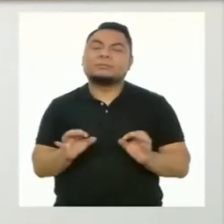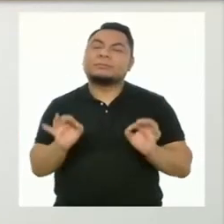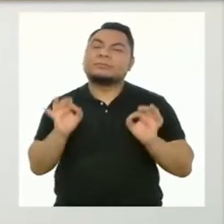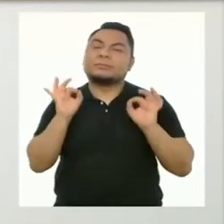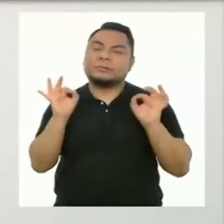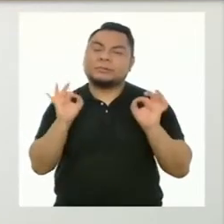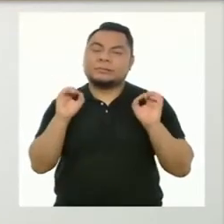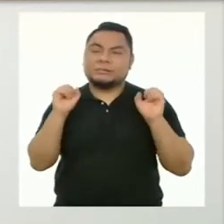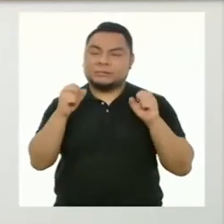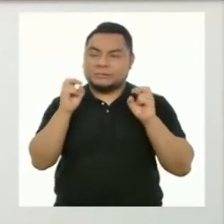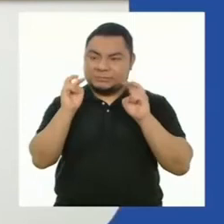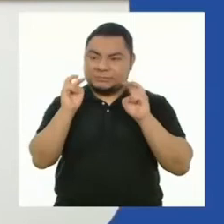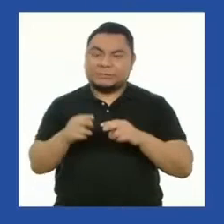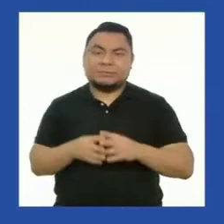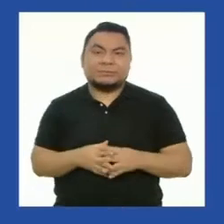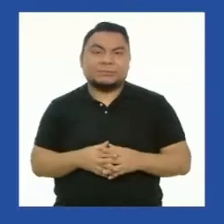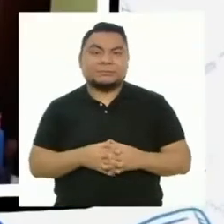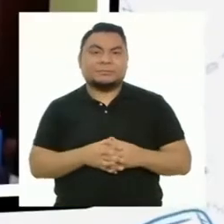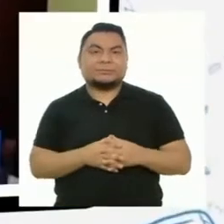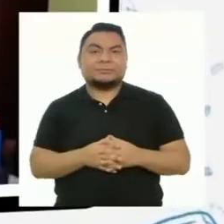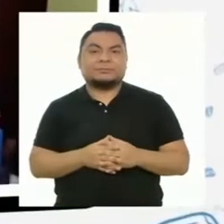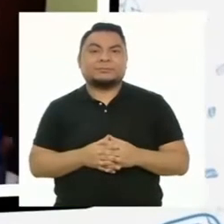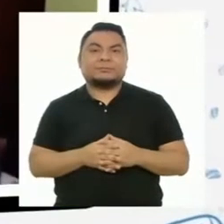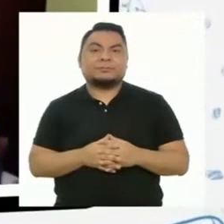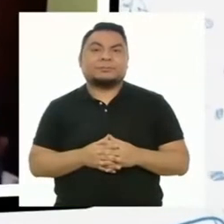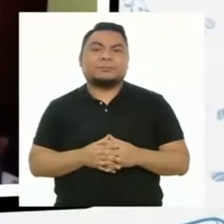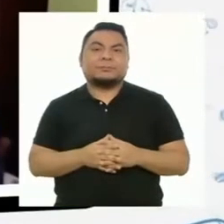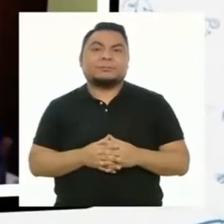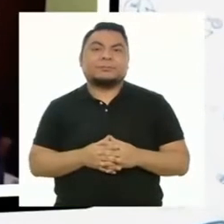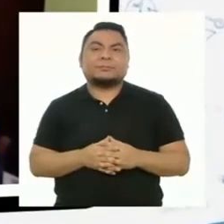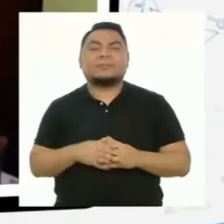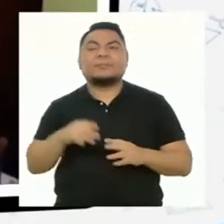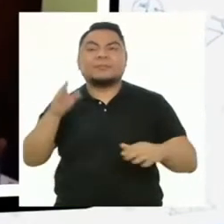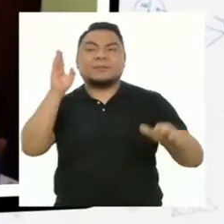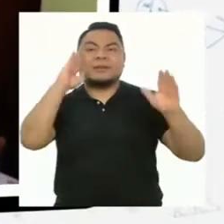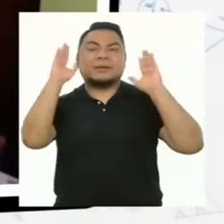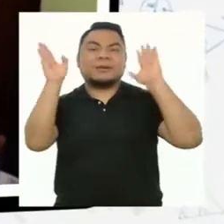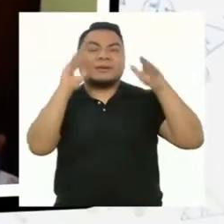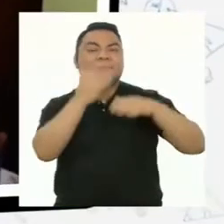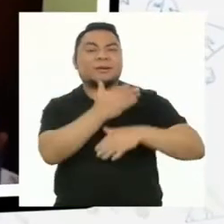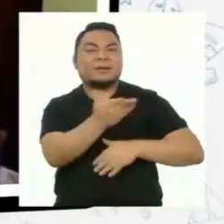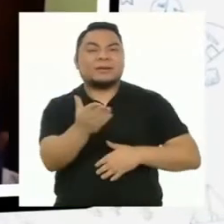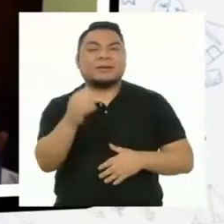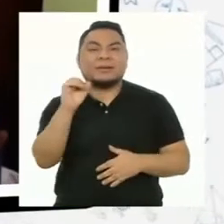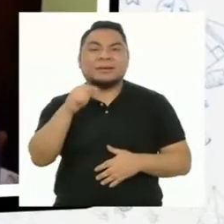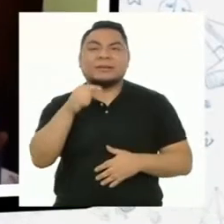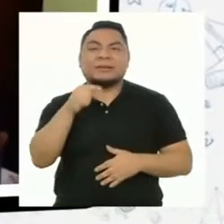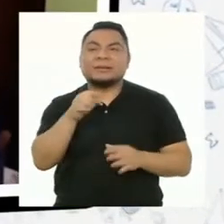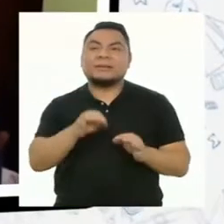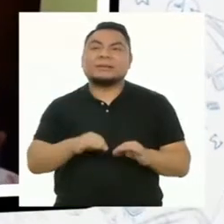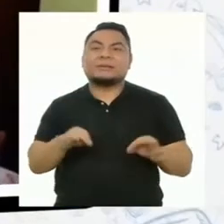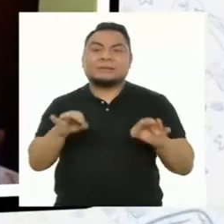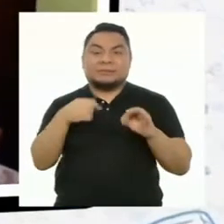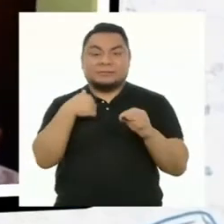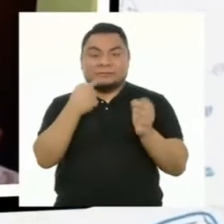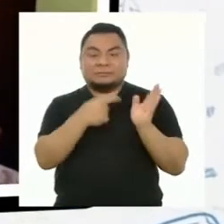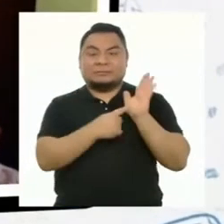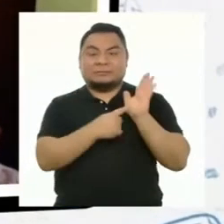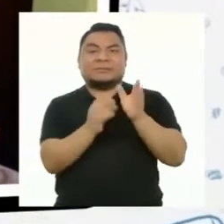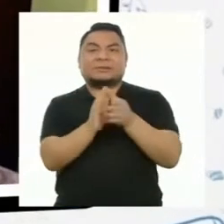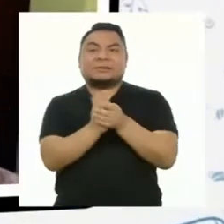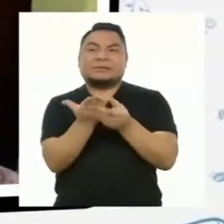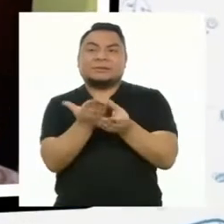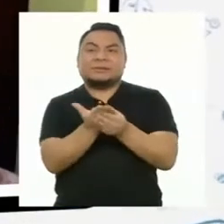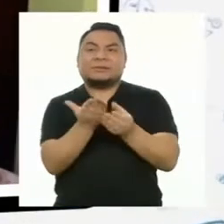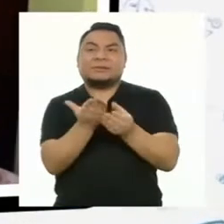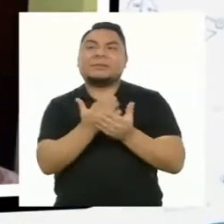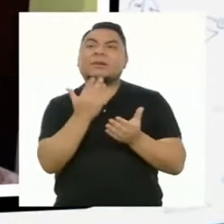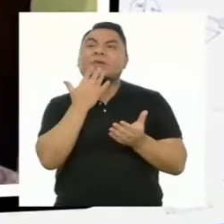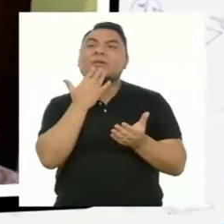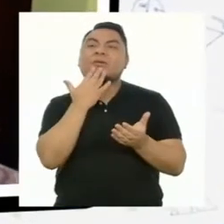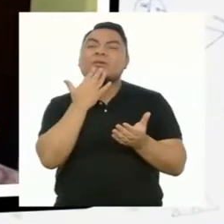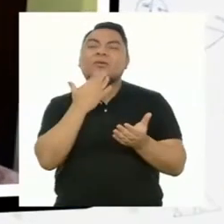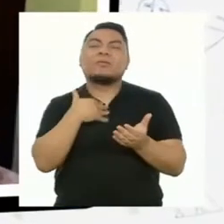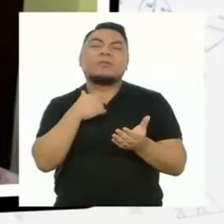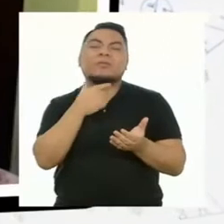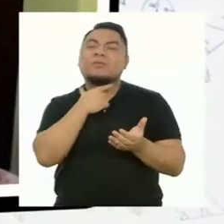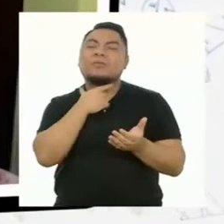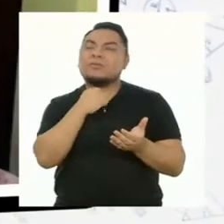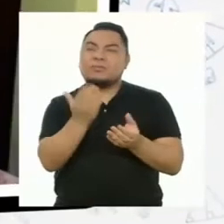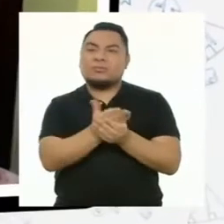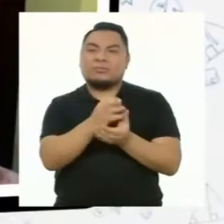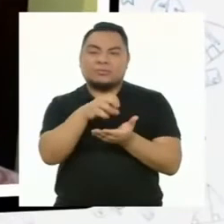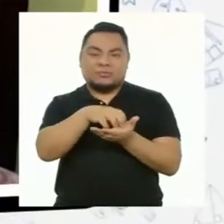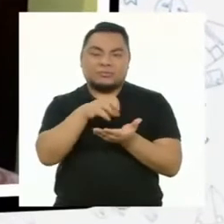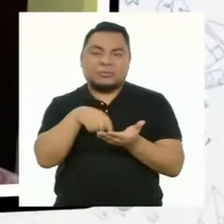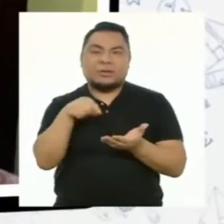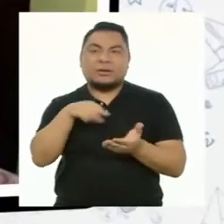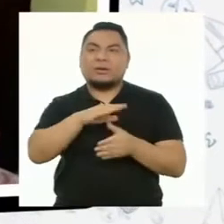¡Excelente! ¡Vamos a verlos! ¡Hola, chicos y chicas! Este es mi portafolio que está forrado con mi color favorito. Aquí